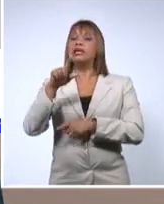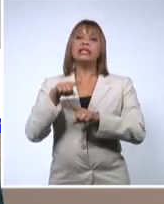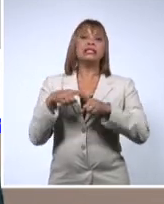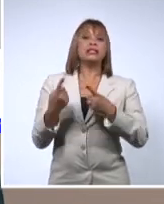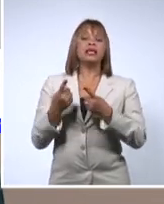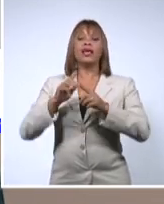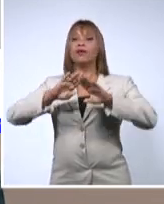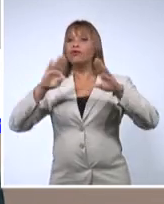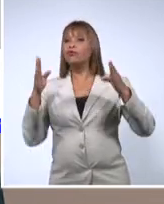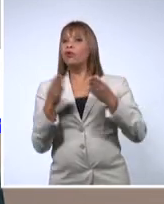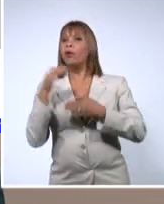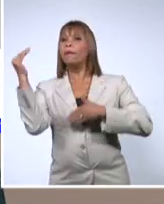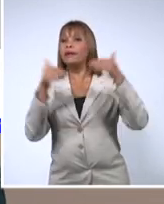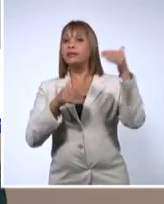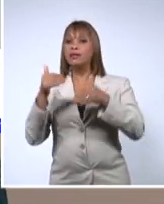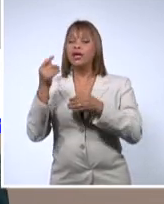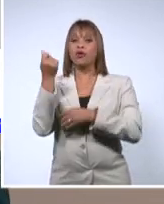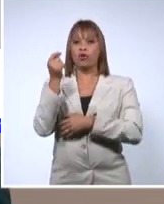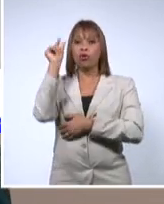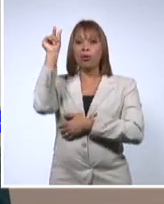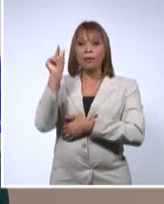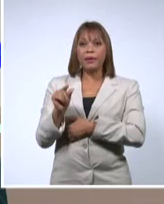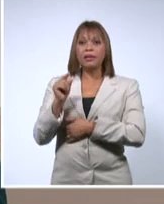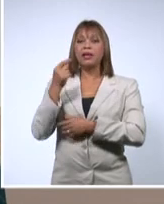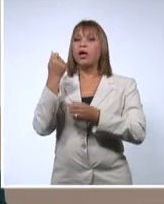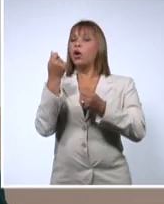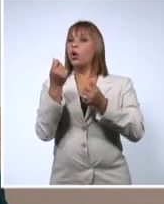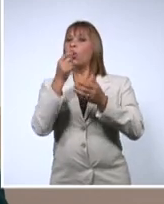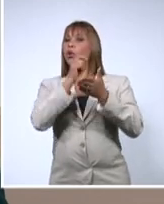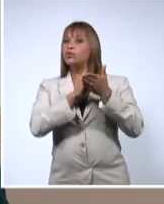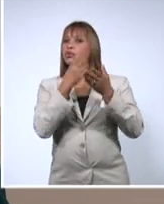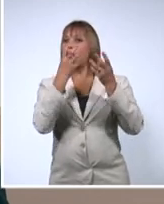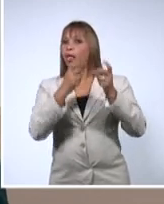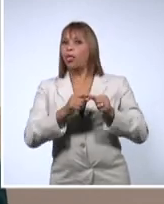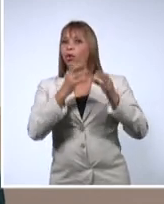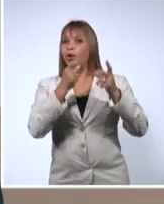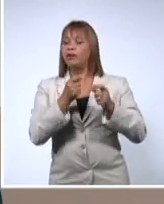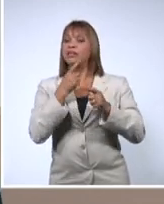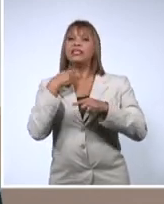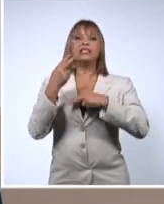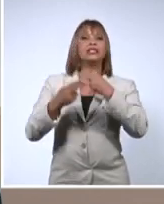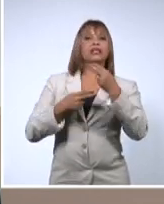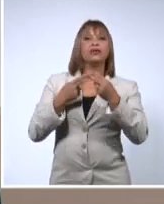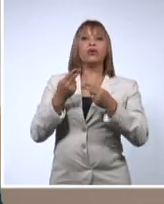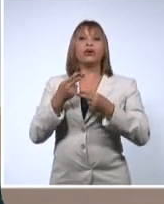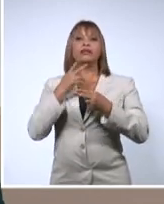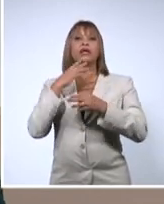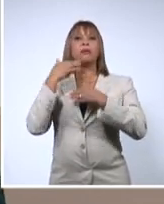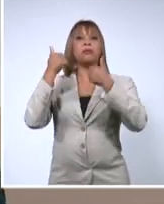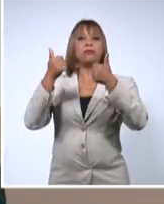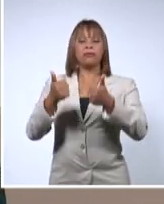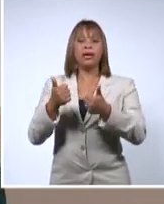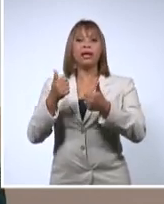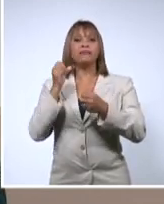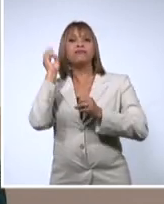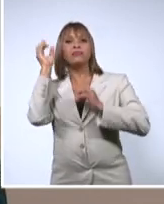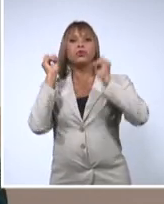de los economistas y contadores. Si no actuamos con audacia, si no actuamos con innovación,